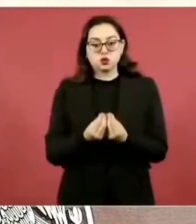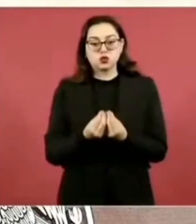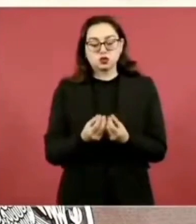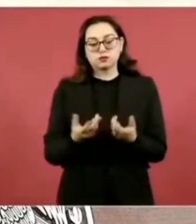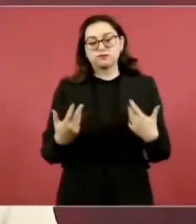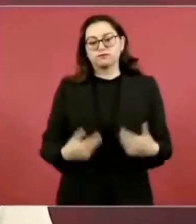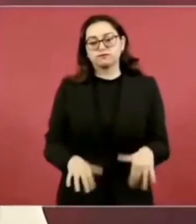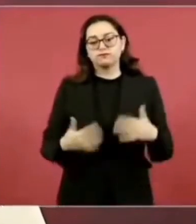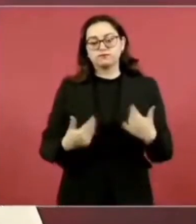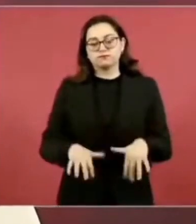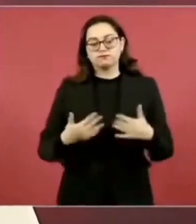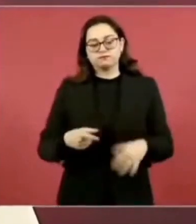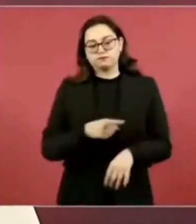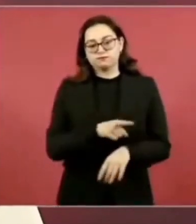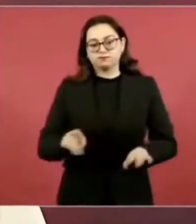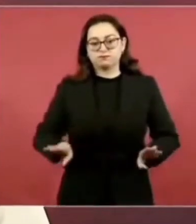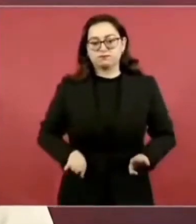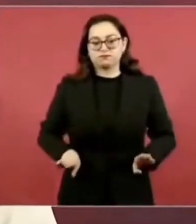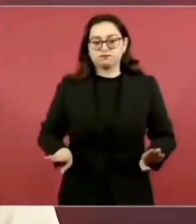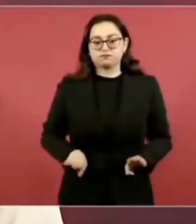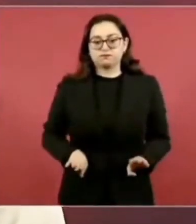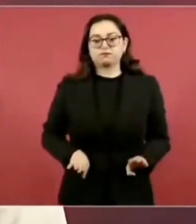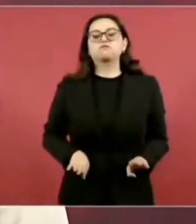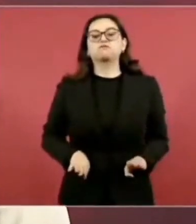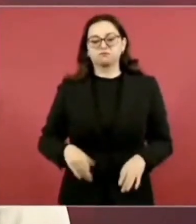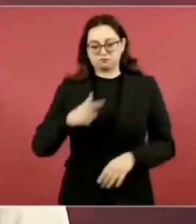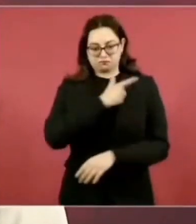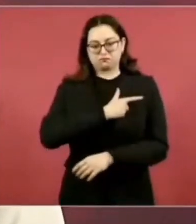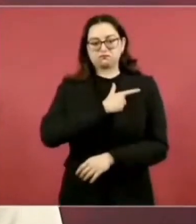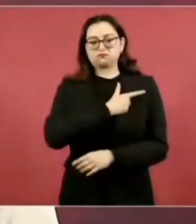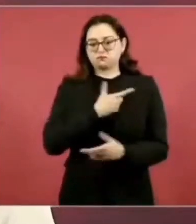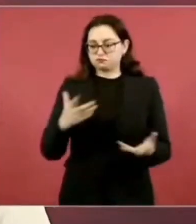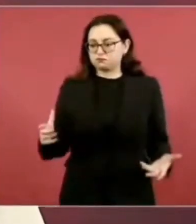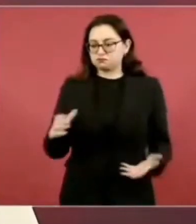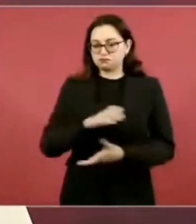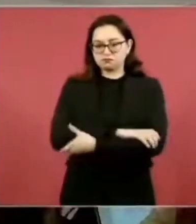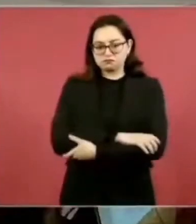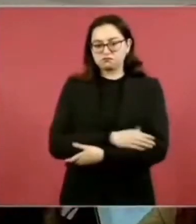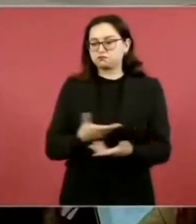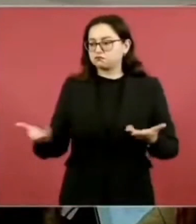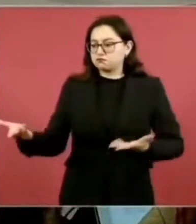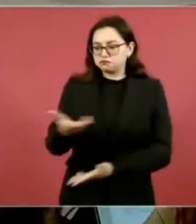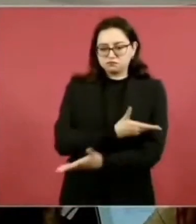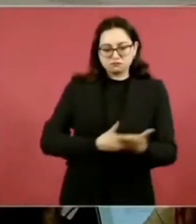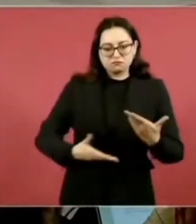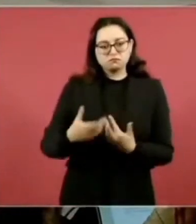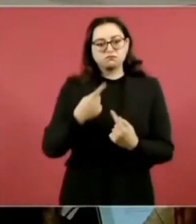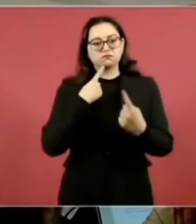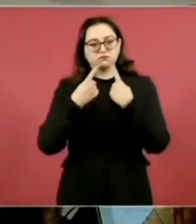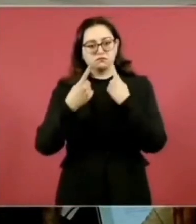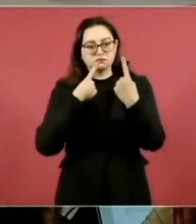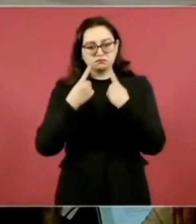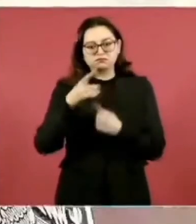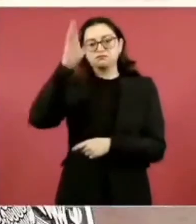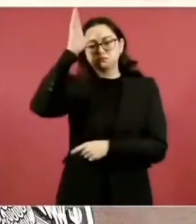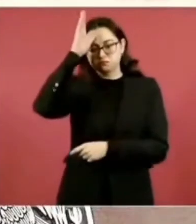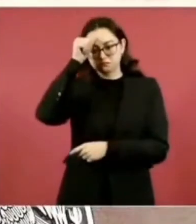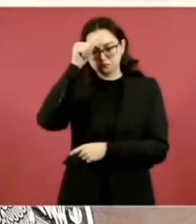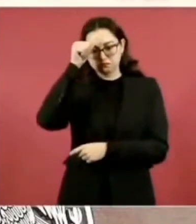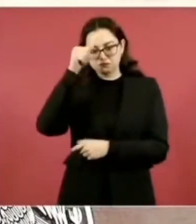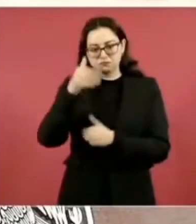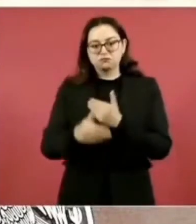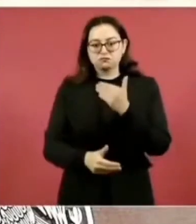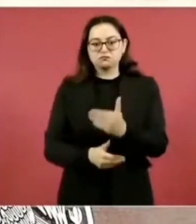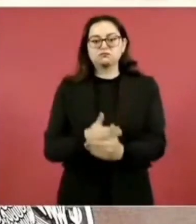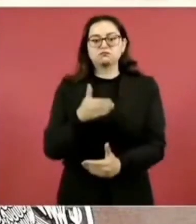siempre mostraron una grandiosa disposición al diálogo, a la construcción de los acuerdos y para así